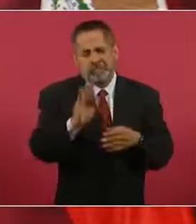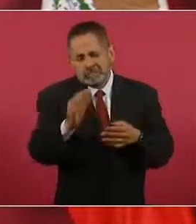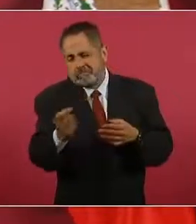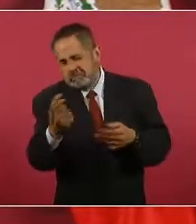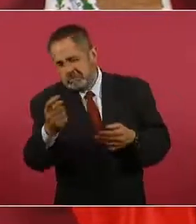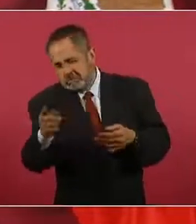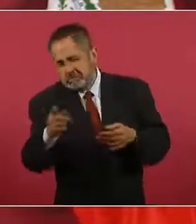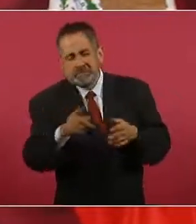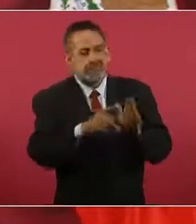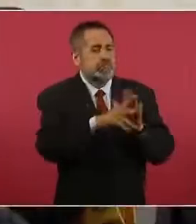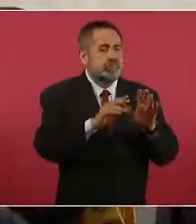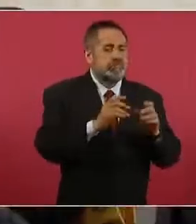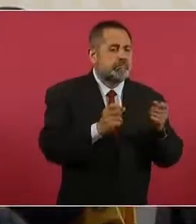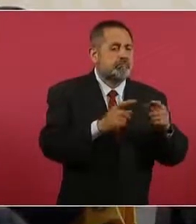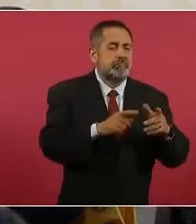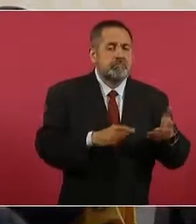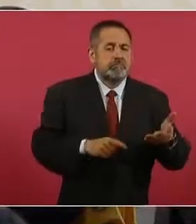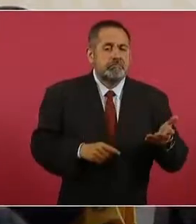algunos.